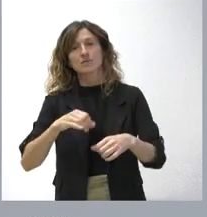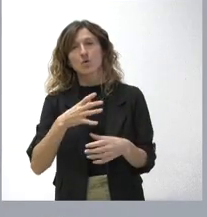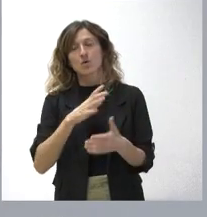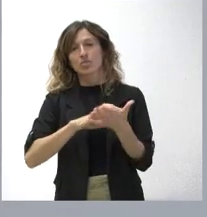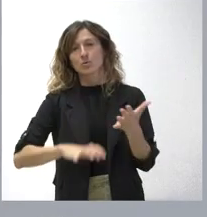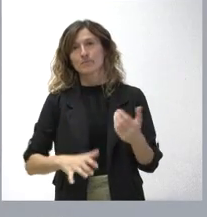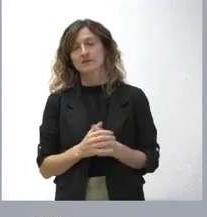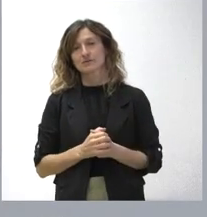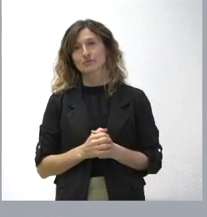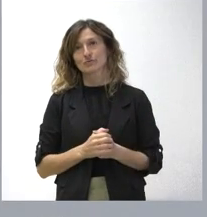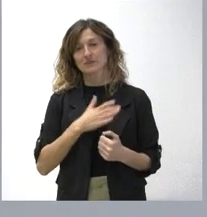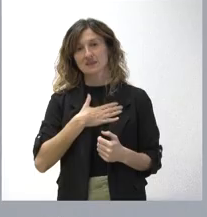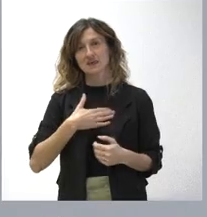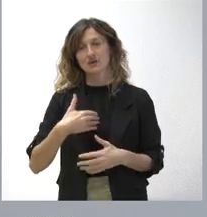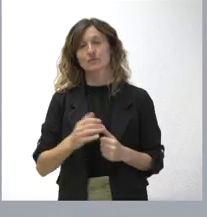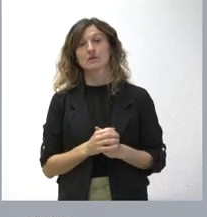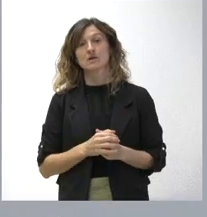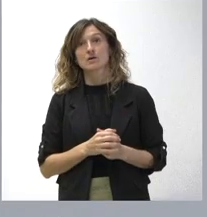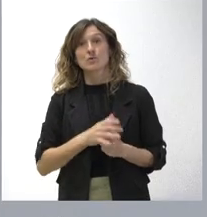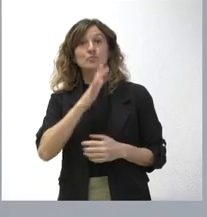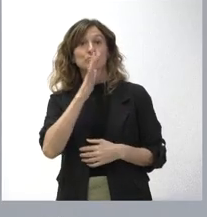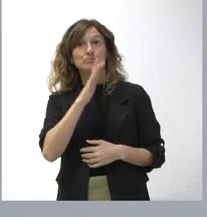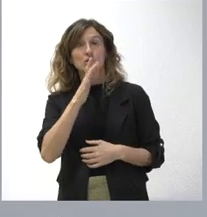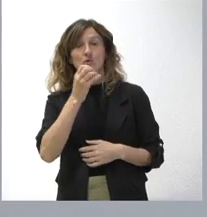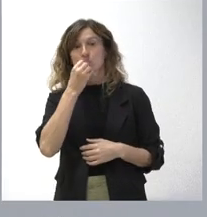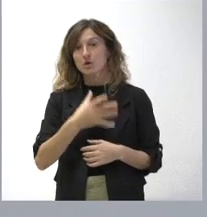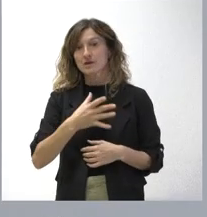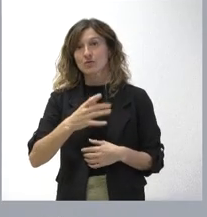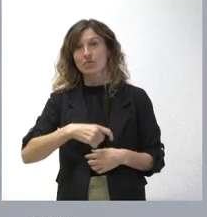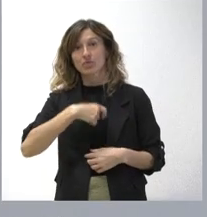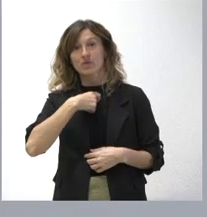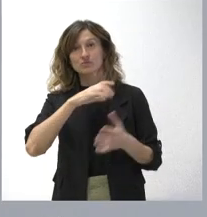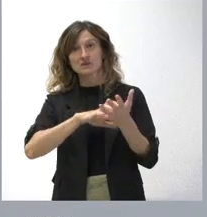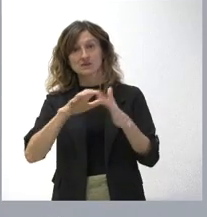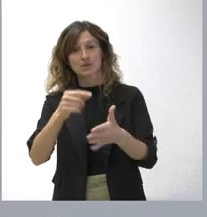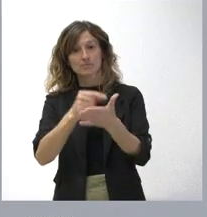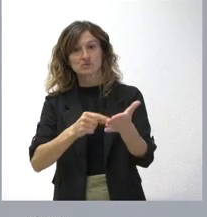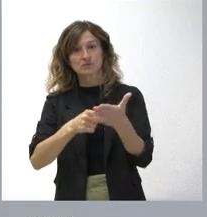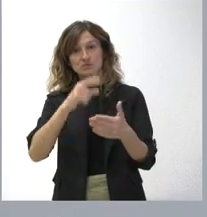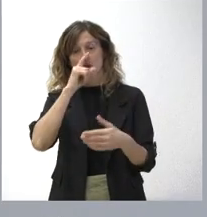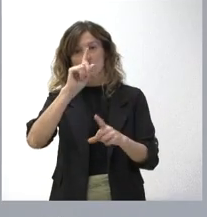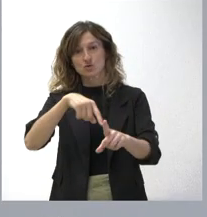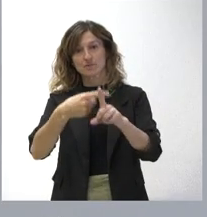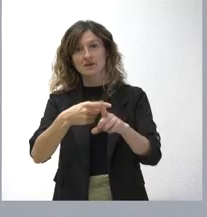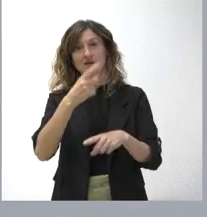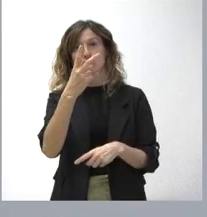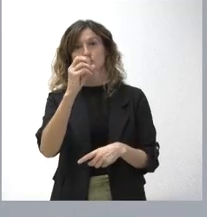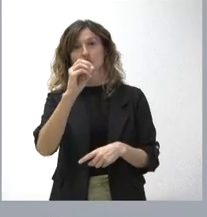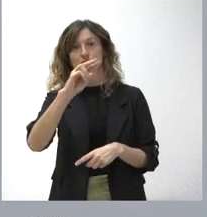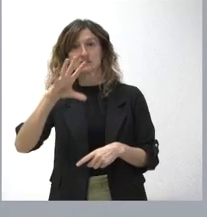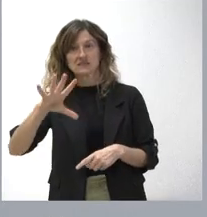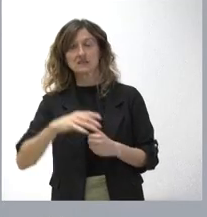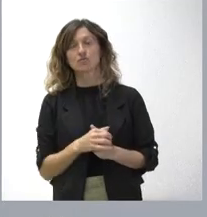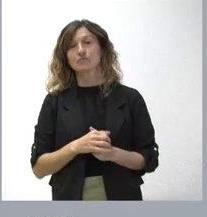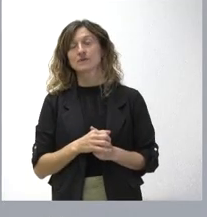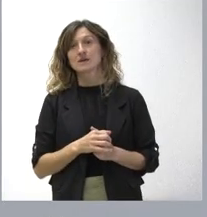es nuestra voluntad, porque creemos que es bueno para los ciudadanos de Castilla y León tener un presupuesto en el año 25 y porque creemos, además, que